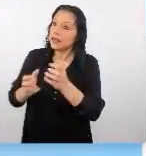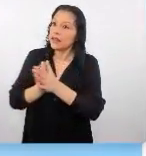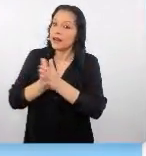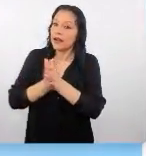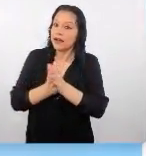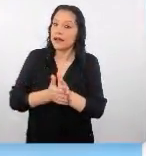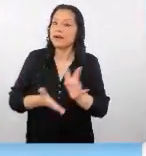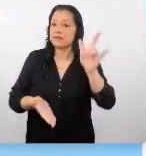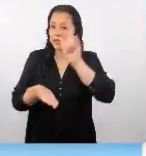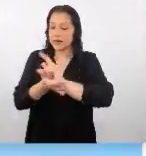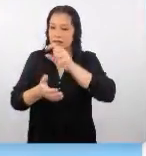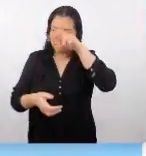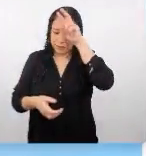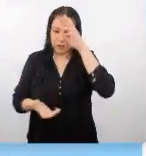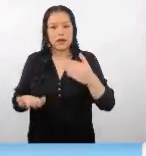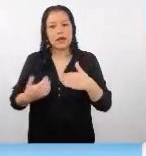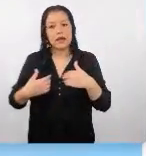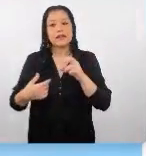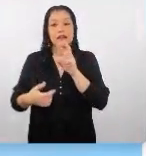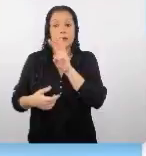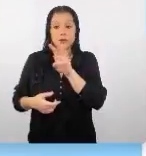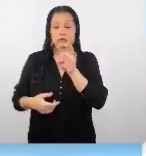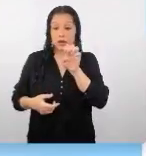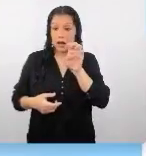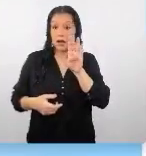Tenemos la página web pero